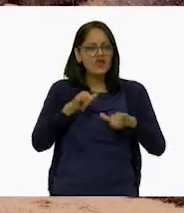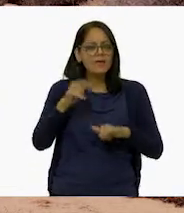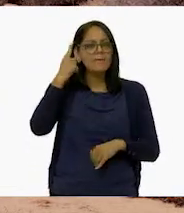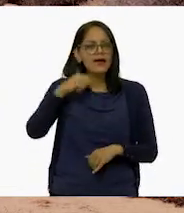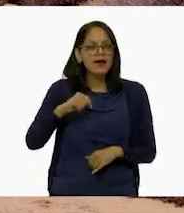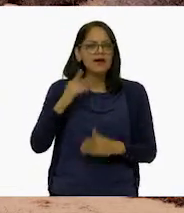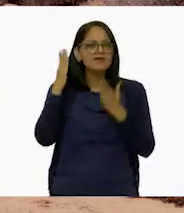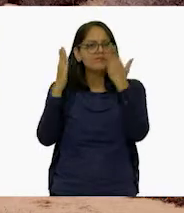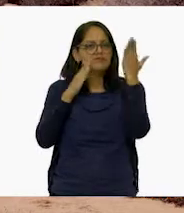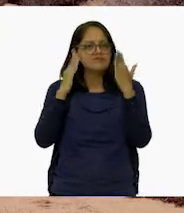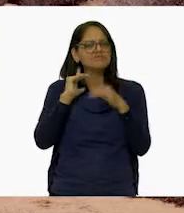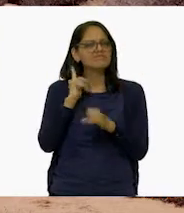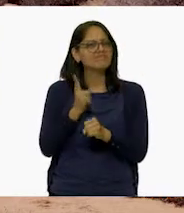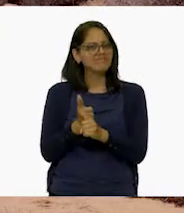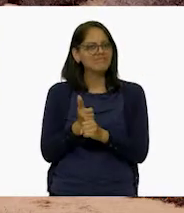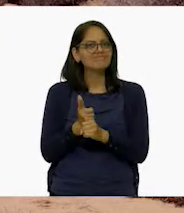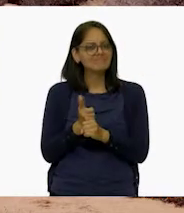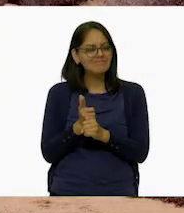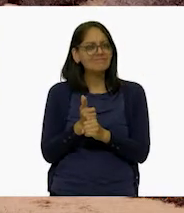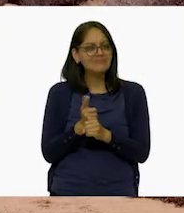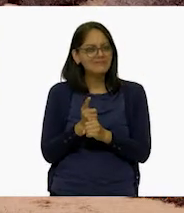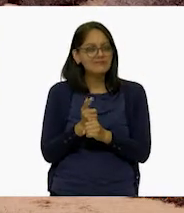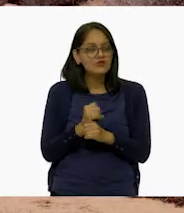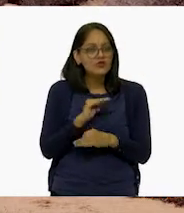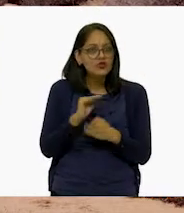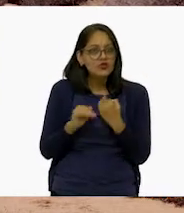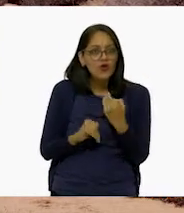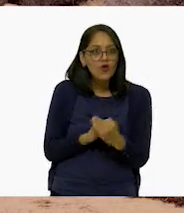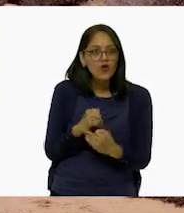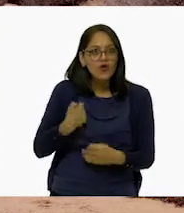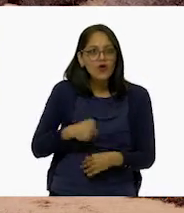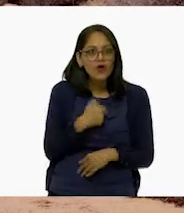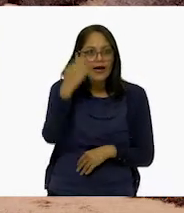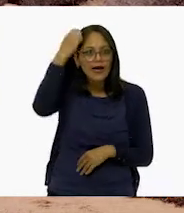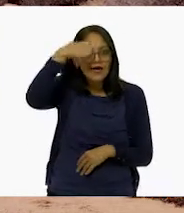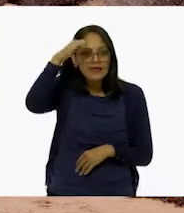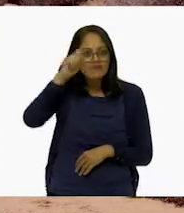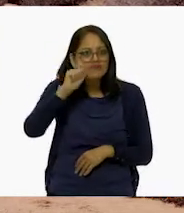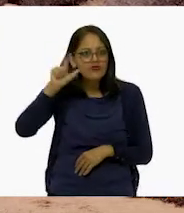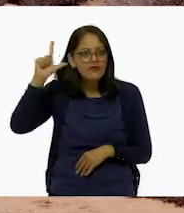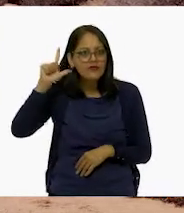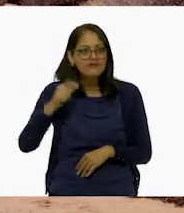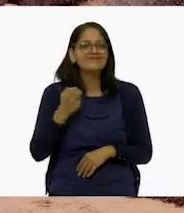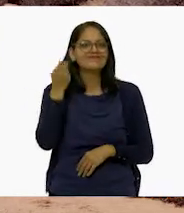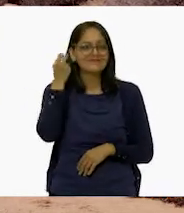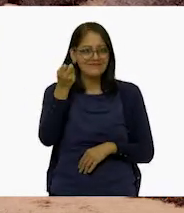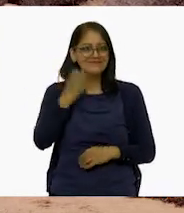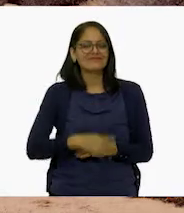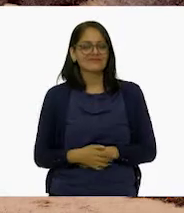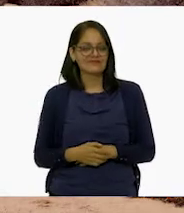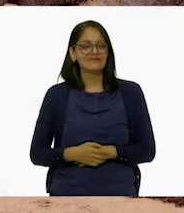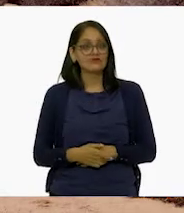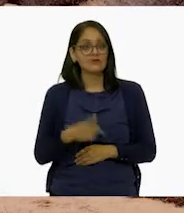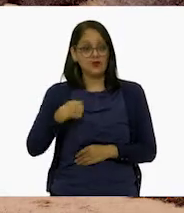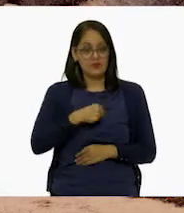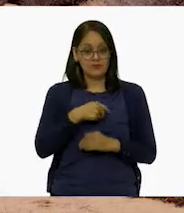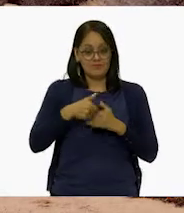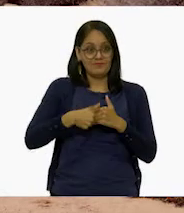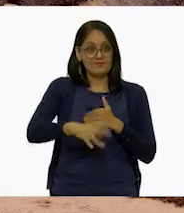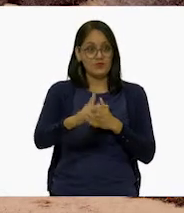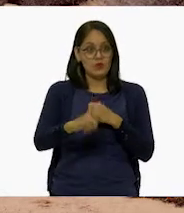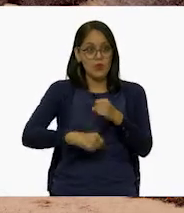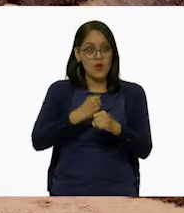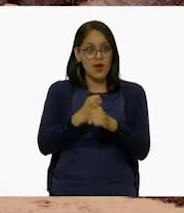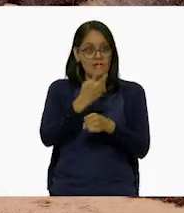estudiarlo como todos unos expertos. ¿Sí? Así es. Sí. Y con lo que aprenderemos en el